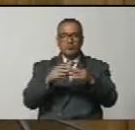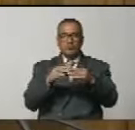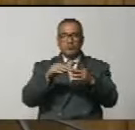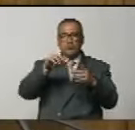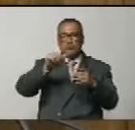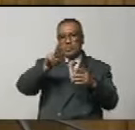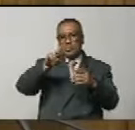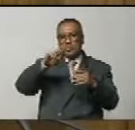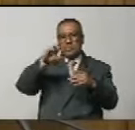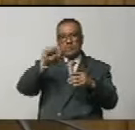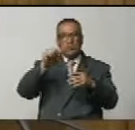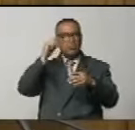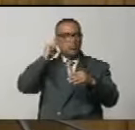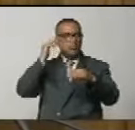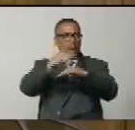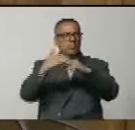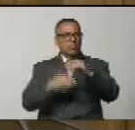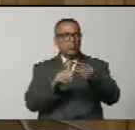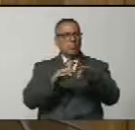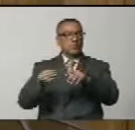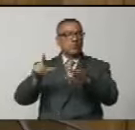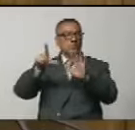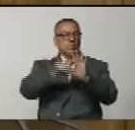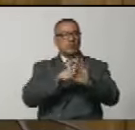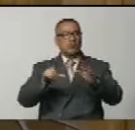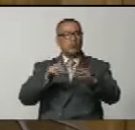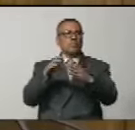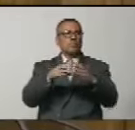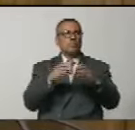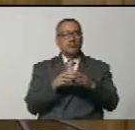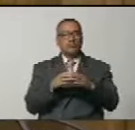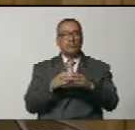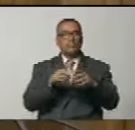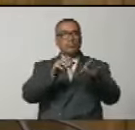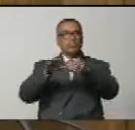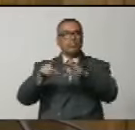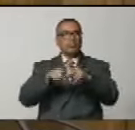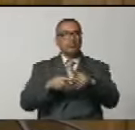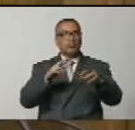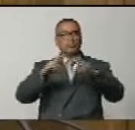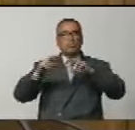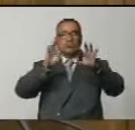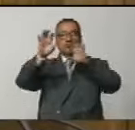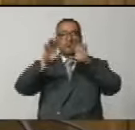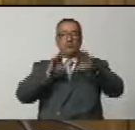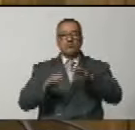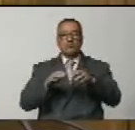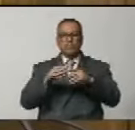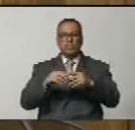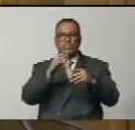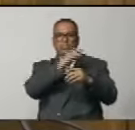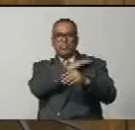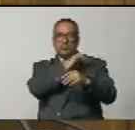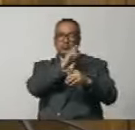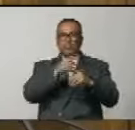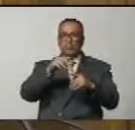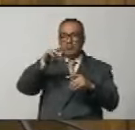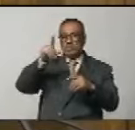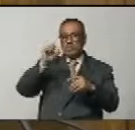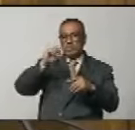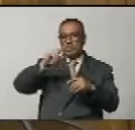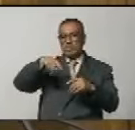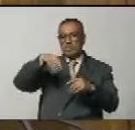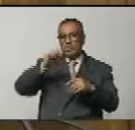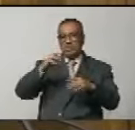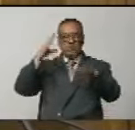señora Laura Carrillo, subsecretaria para América Latina y el Caribe de la Secretaría de Relaciones Exteriores, y el excelentísimo señor Leopoldo de